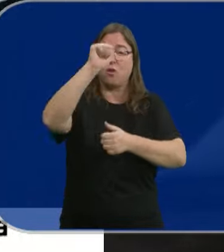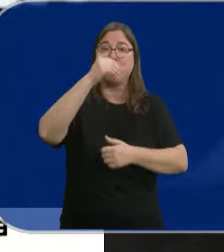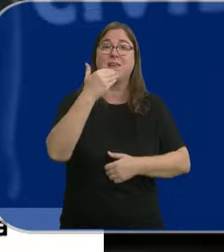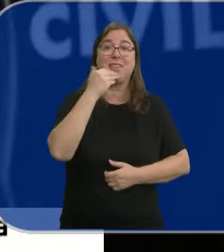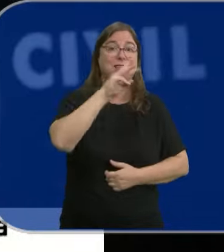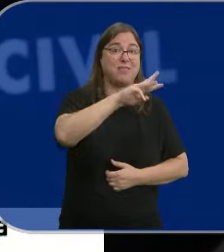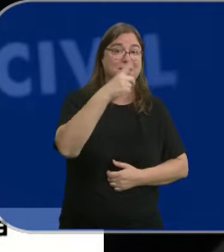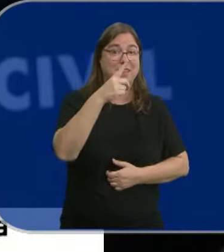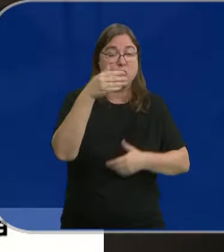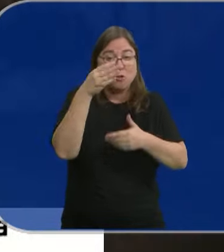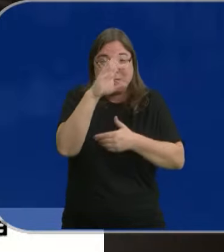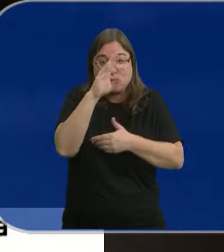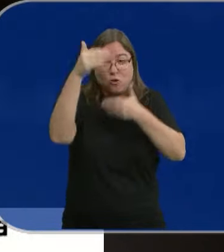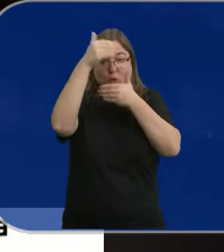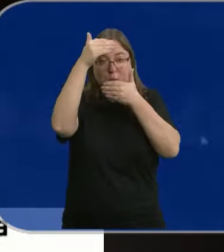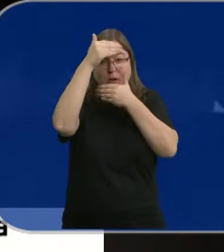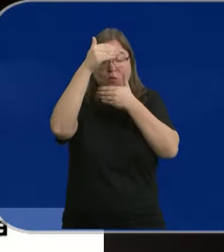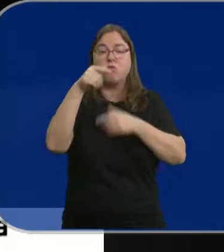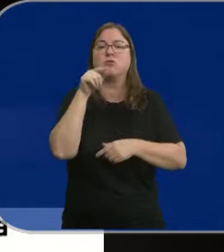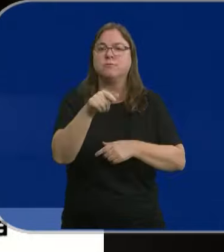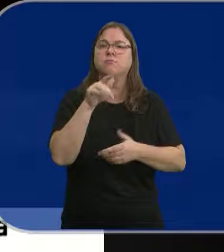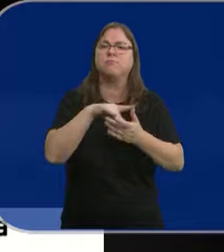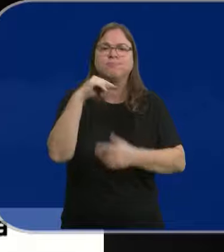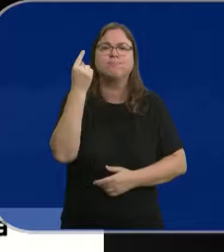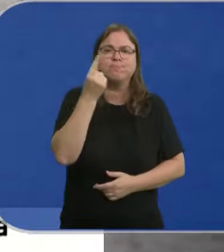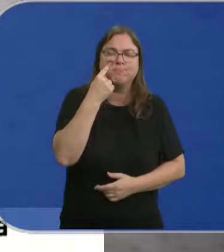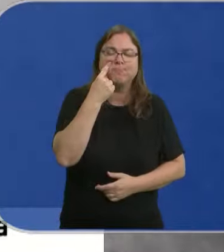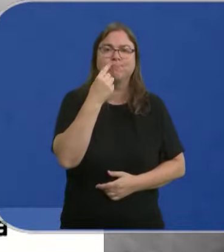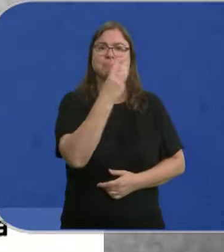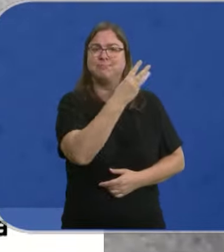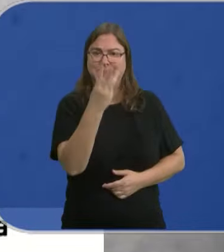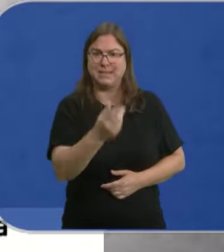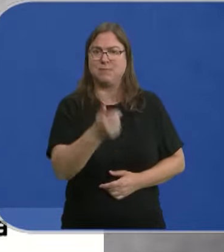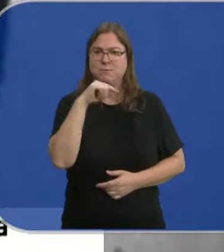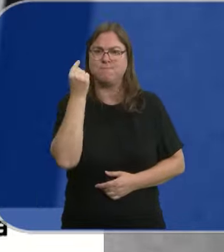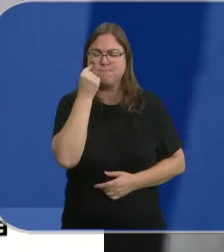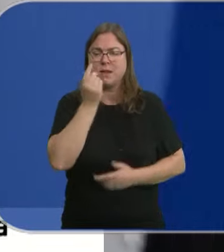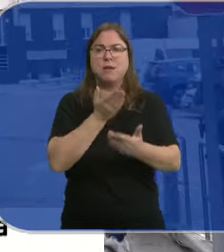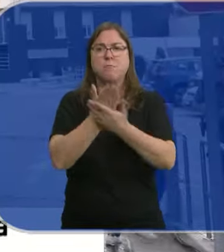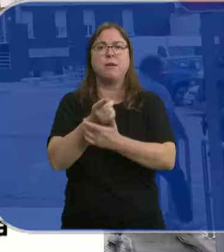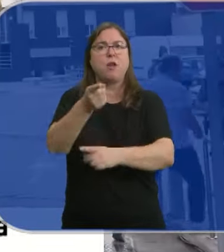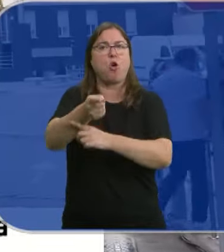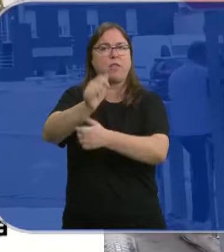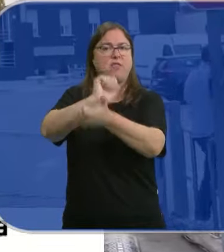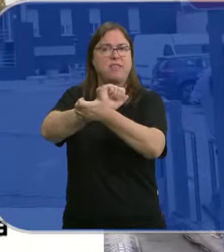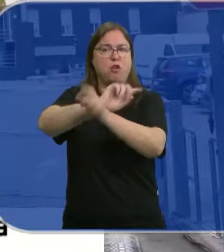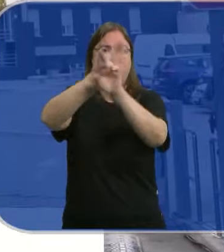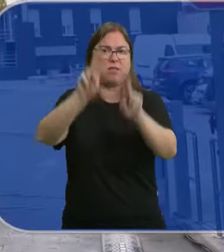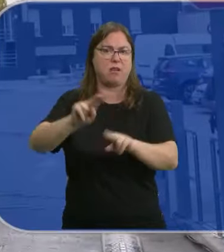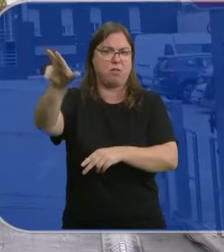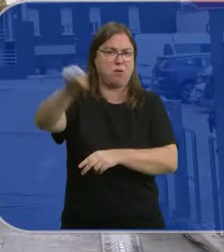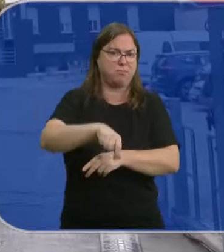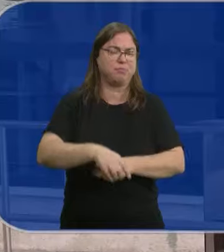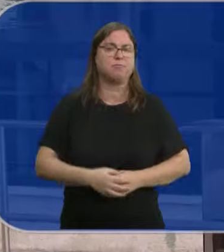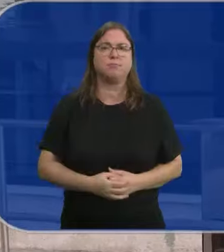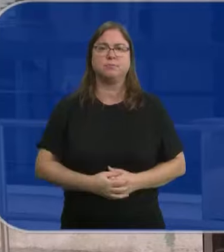ocultado en Marruecos desde ese suceso. La Guardia Civil ha identificado a otros tres implicados y ha pedido una orden de detención internacional contra ellos.